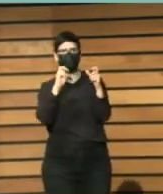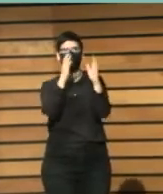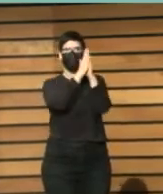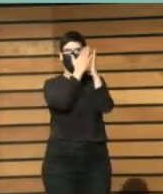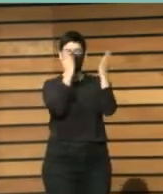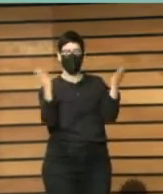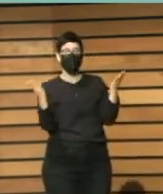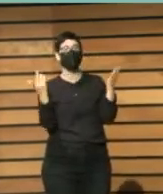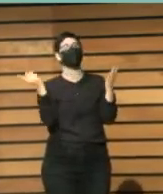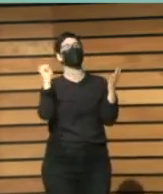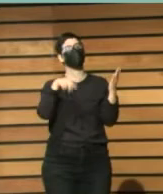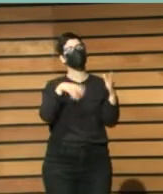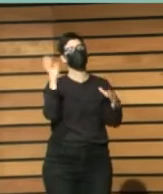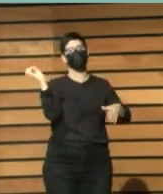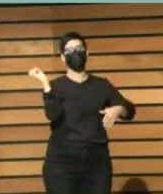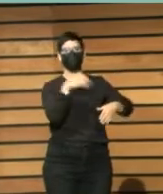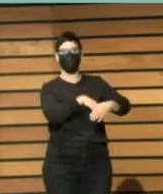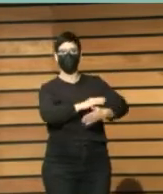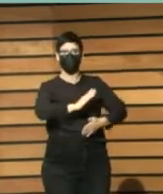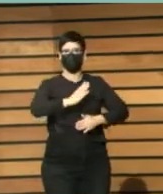Pues os dejo con Julio. Gracias.